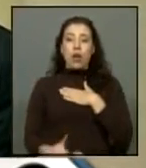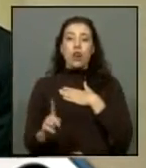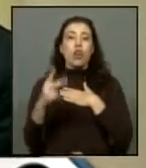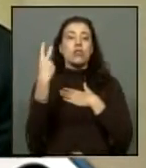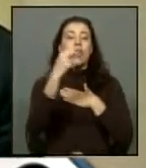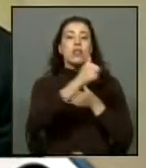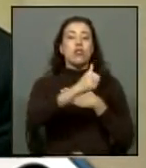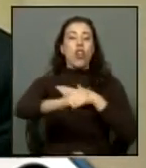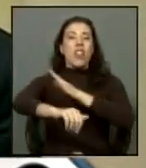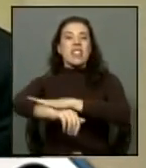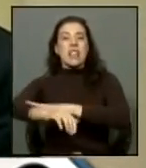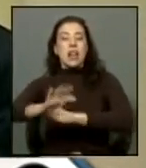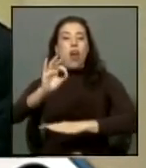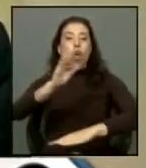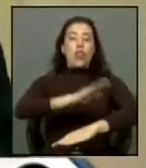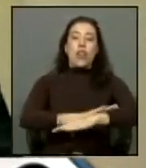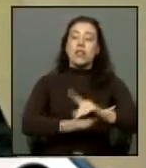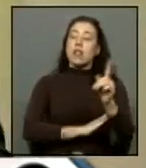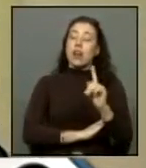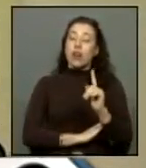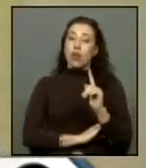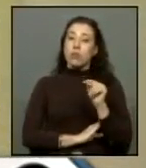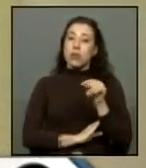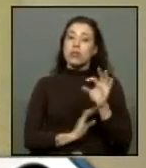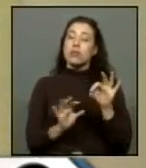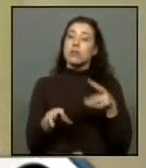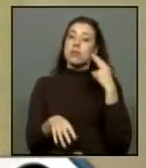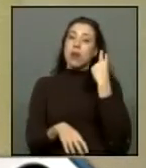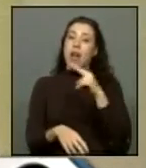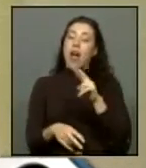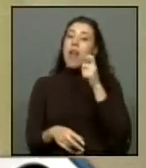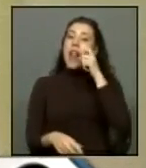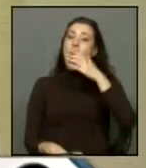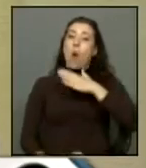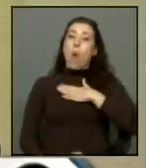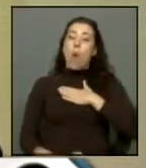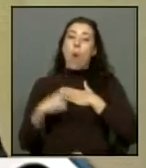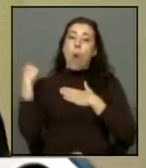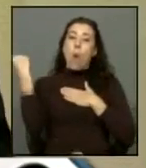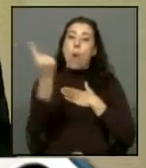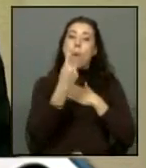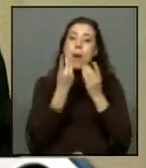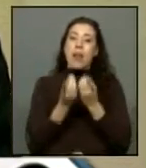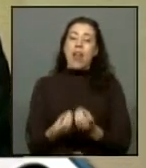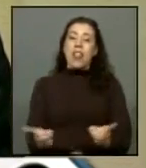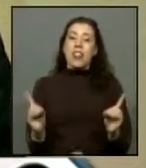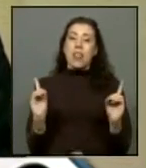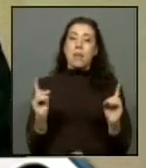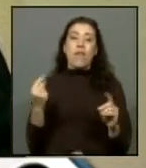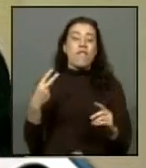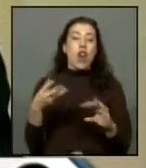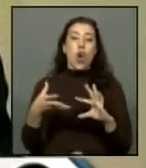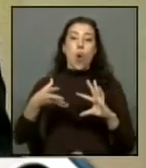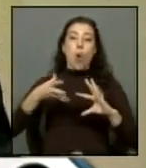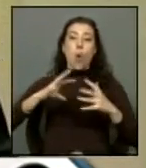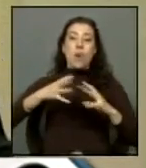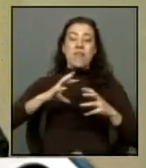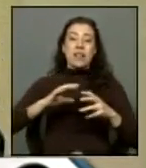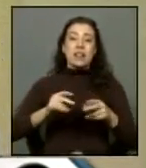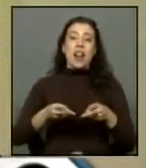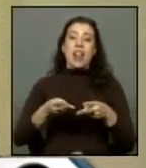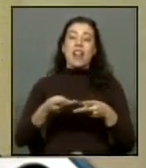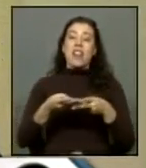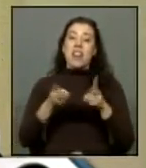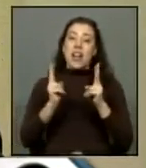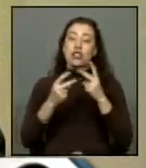izquierda ni de derecha sino que sea un patrimonio de la humanidad la democracia es un valor universal el derecho a